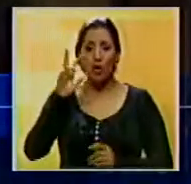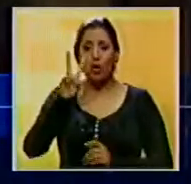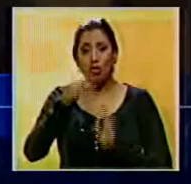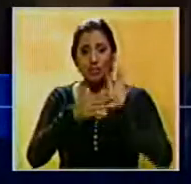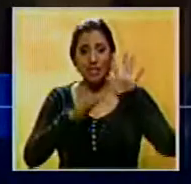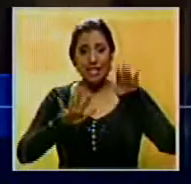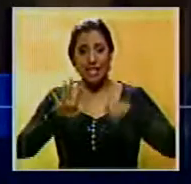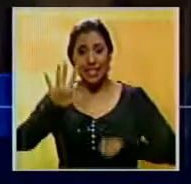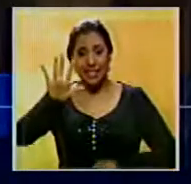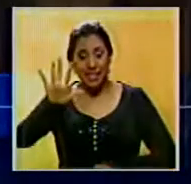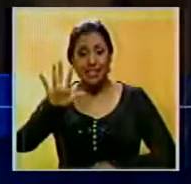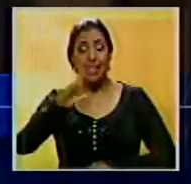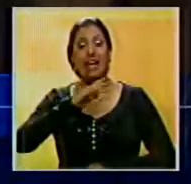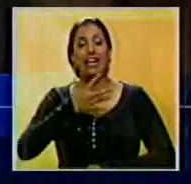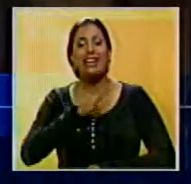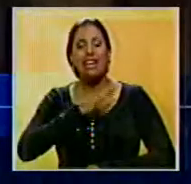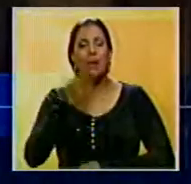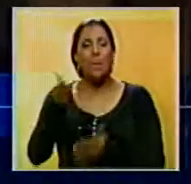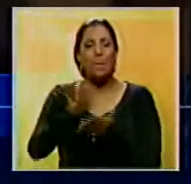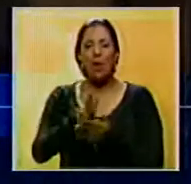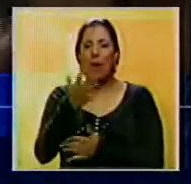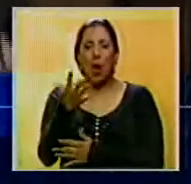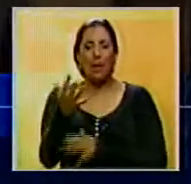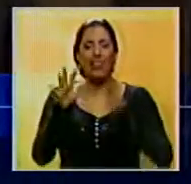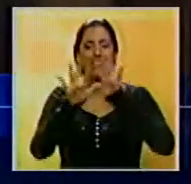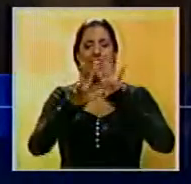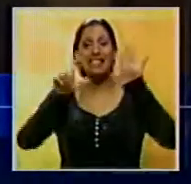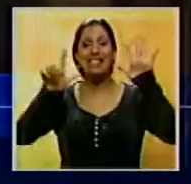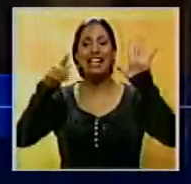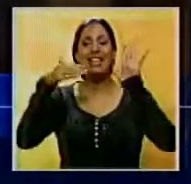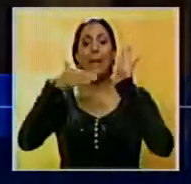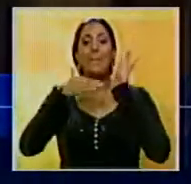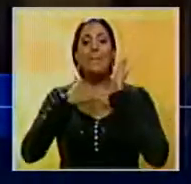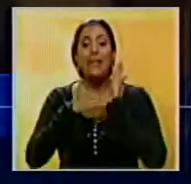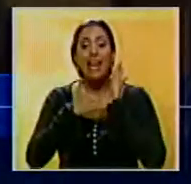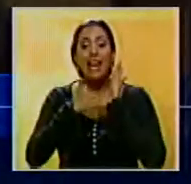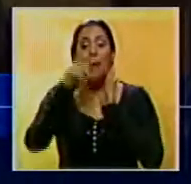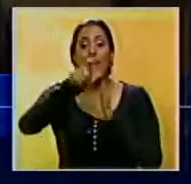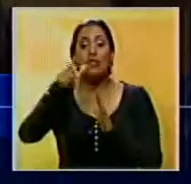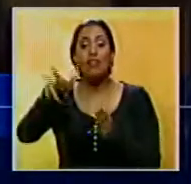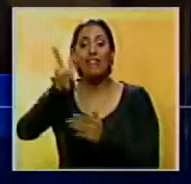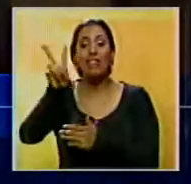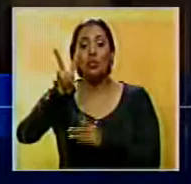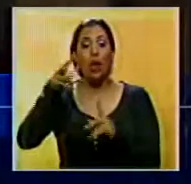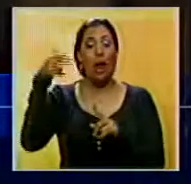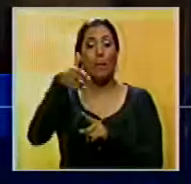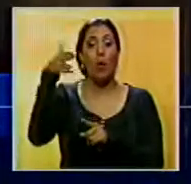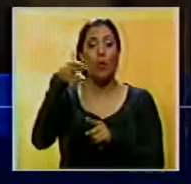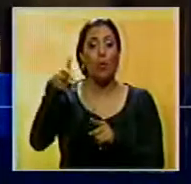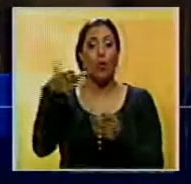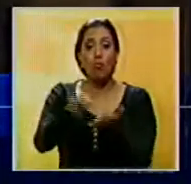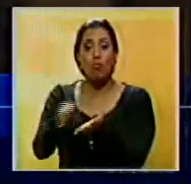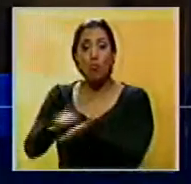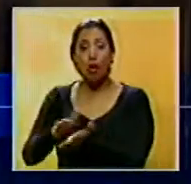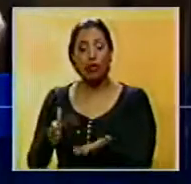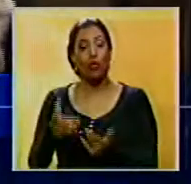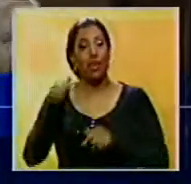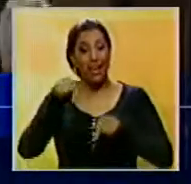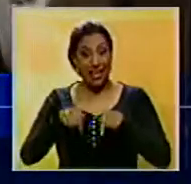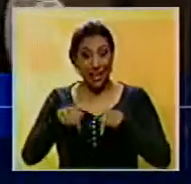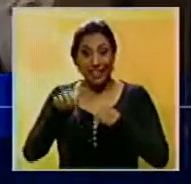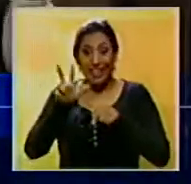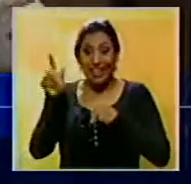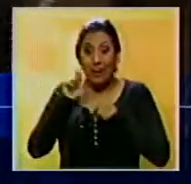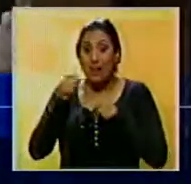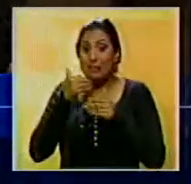2015, se produjo la muerte de más de 17.000 venezolanos por hechos violentos. Y en lo que va del